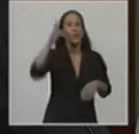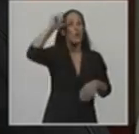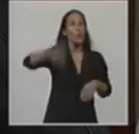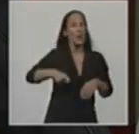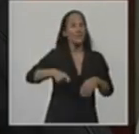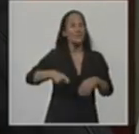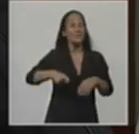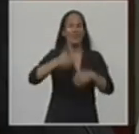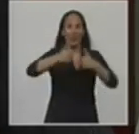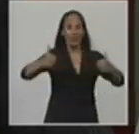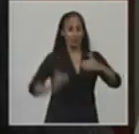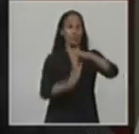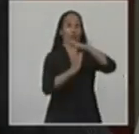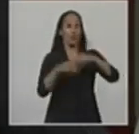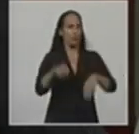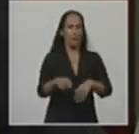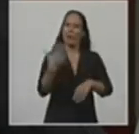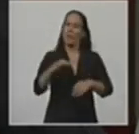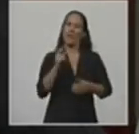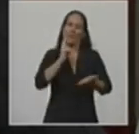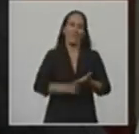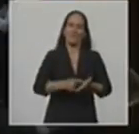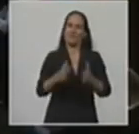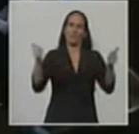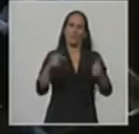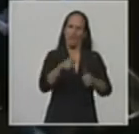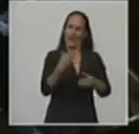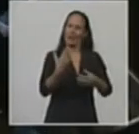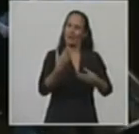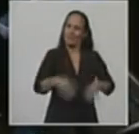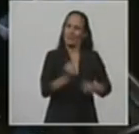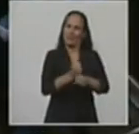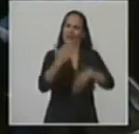la Corte Suprema, así normalizamos lo antes posible su funcionamiento.